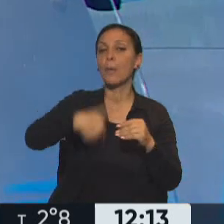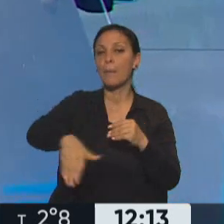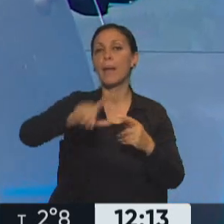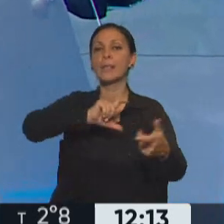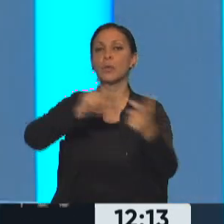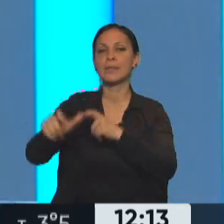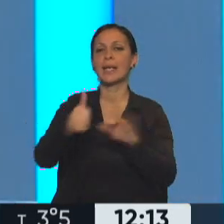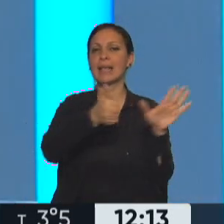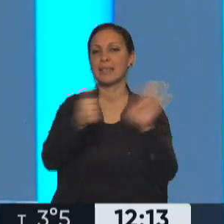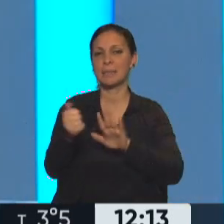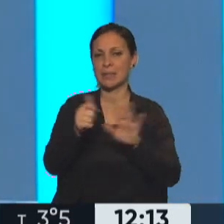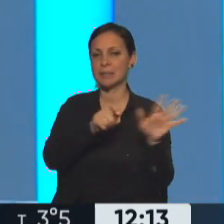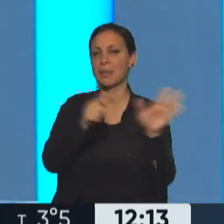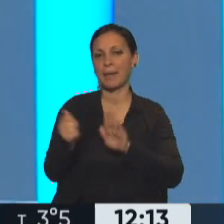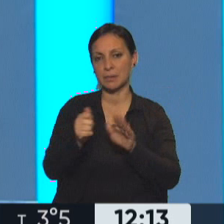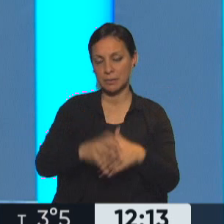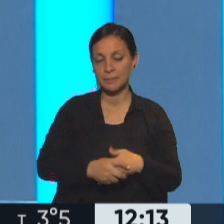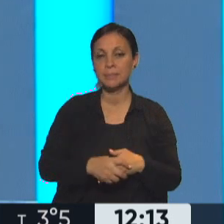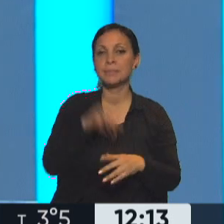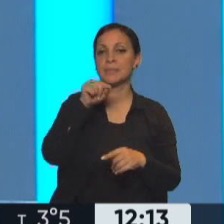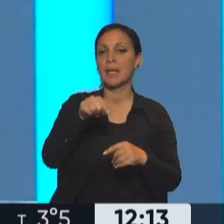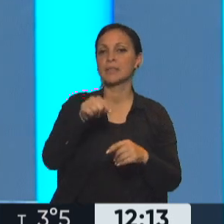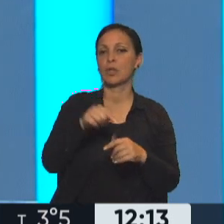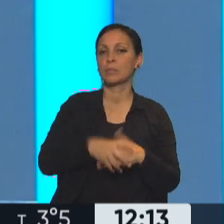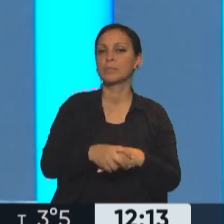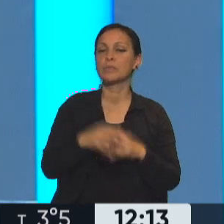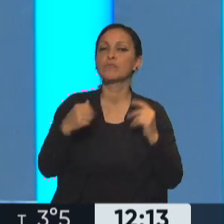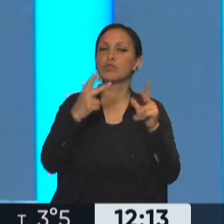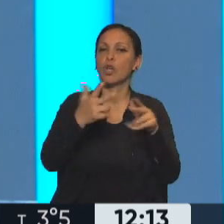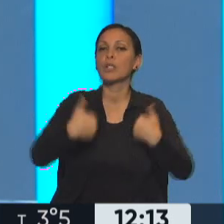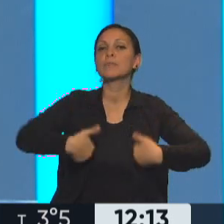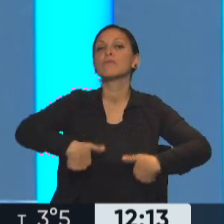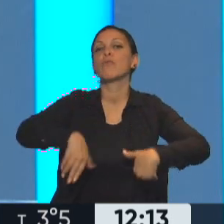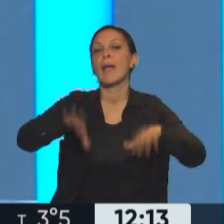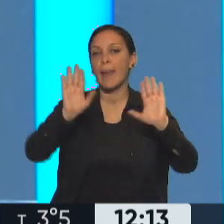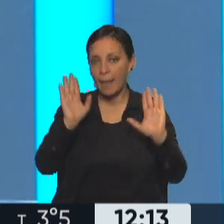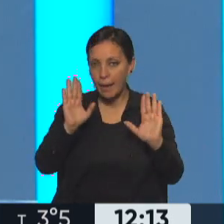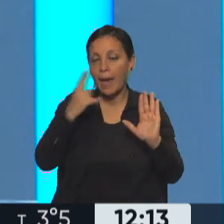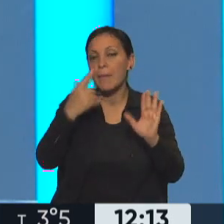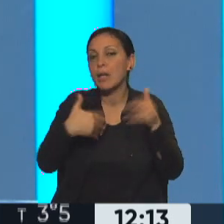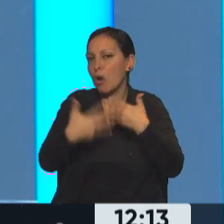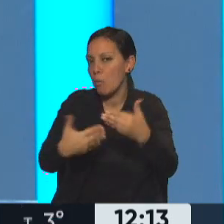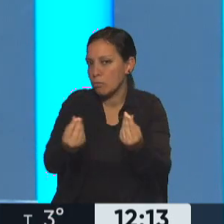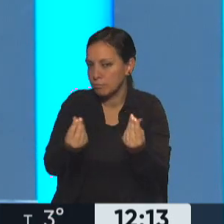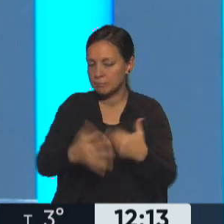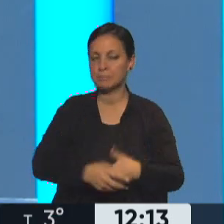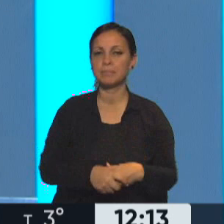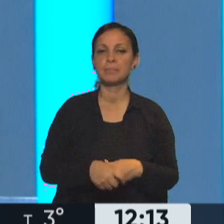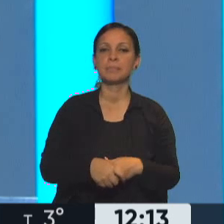semestralmente, estos trámites, lo digo en potencial porque hay que ver después cómo funciona en la práctica.